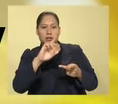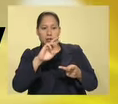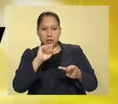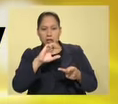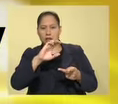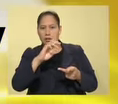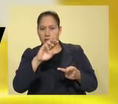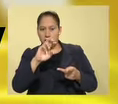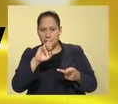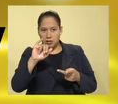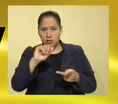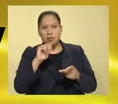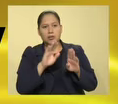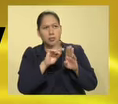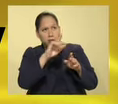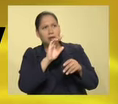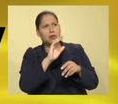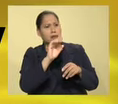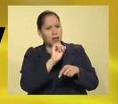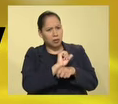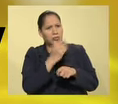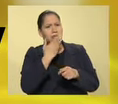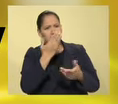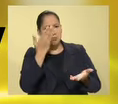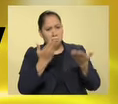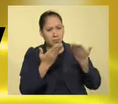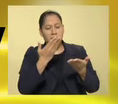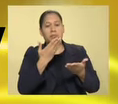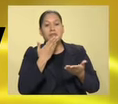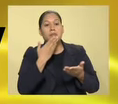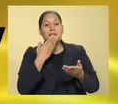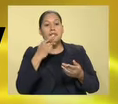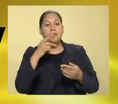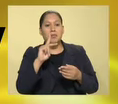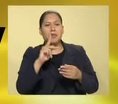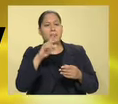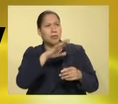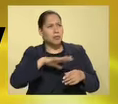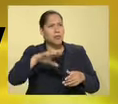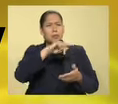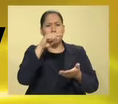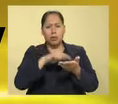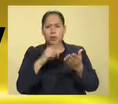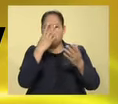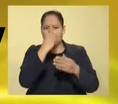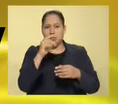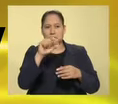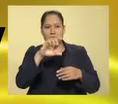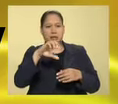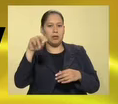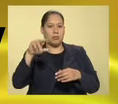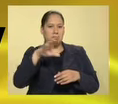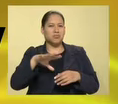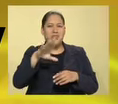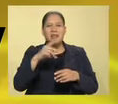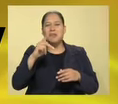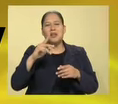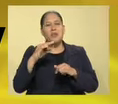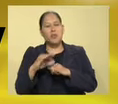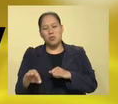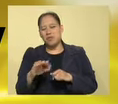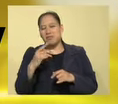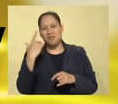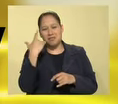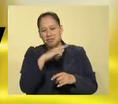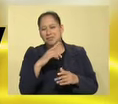que debe llevar ese equilibrio a este tipo de cintas. Tiene escenarios muy bonitos, como le estamos diciendo, pero desgraciadamente no cuaja, el final es